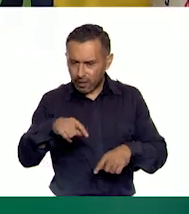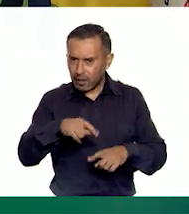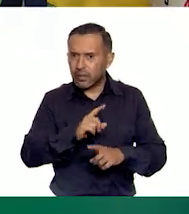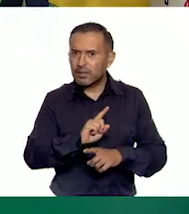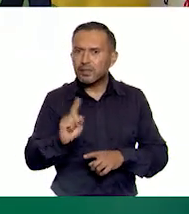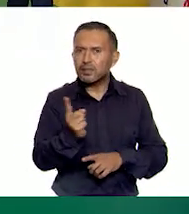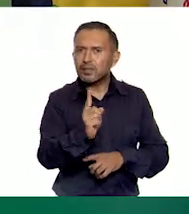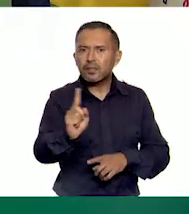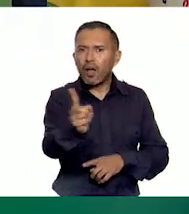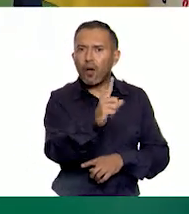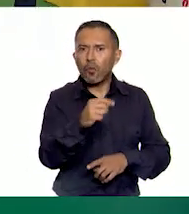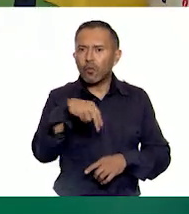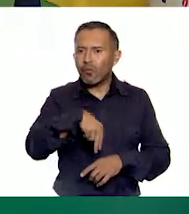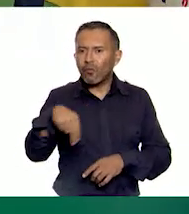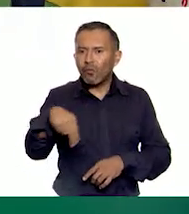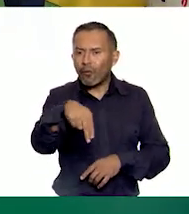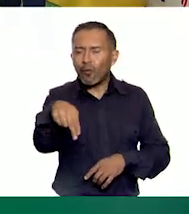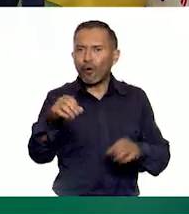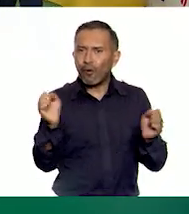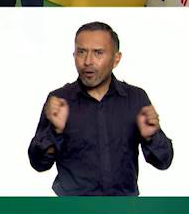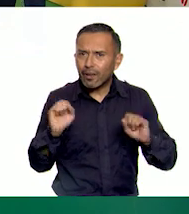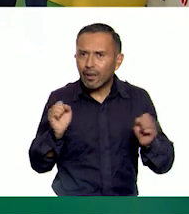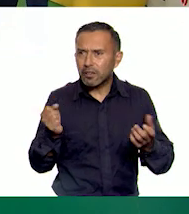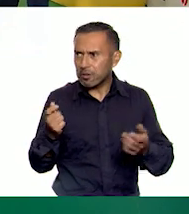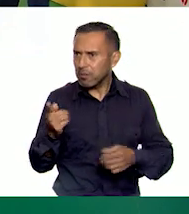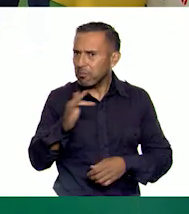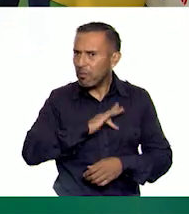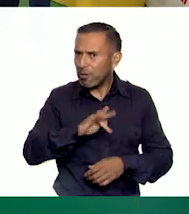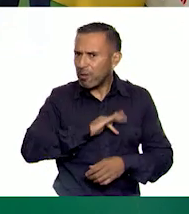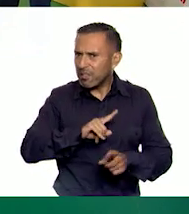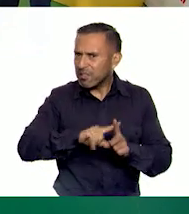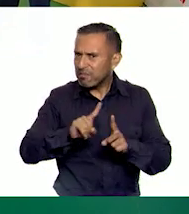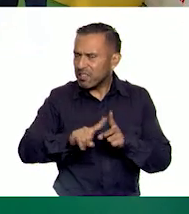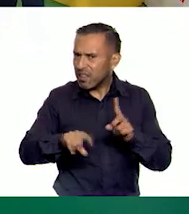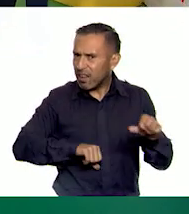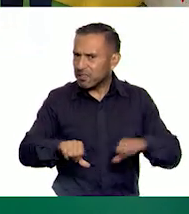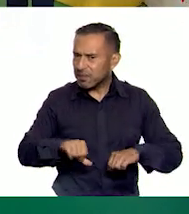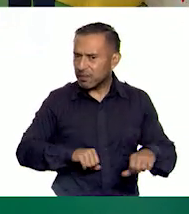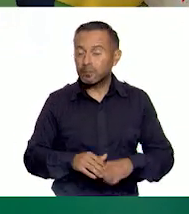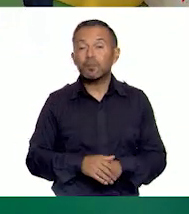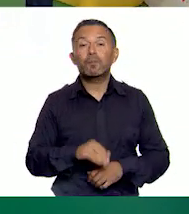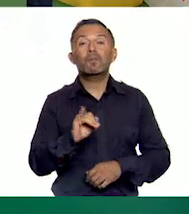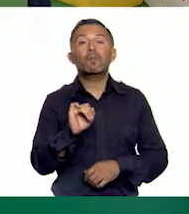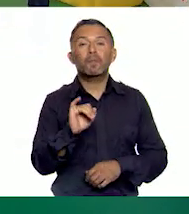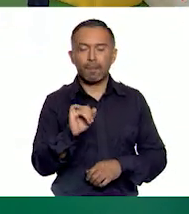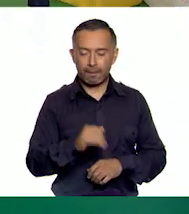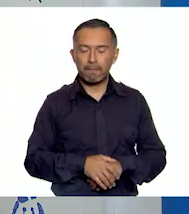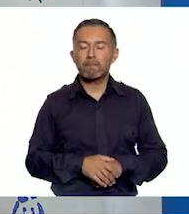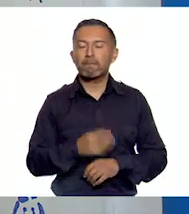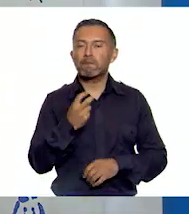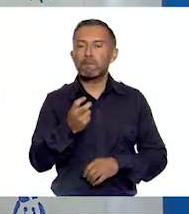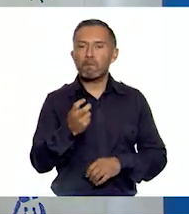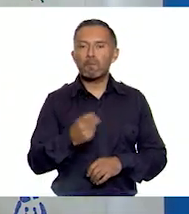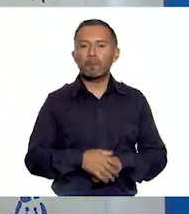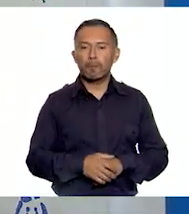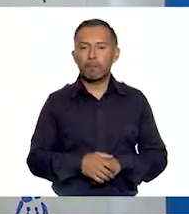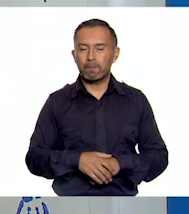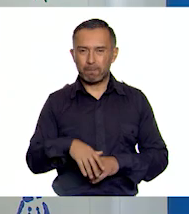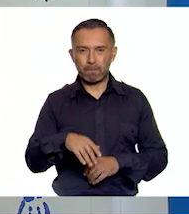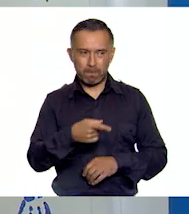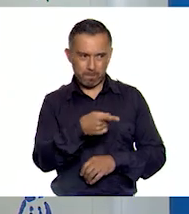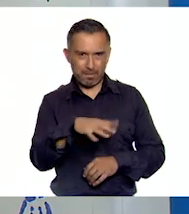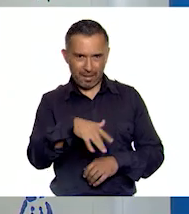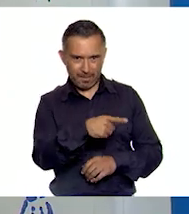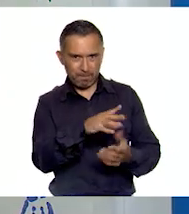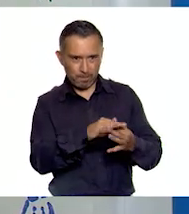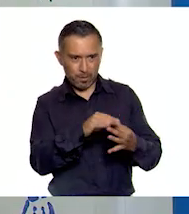correr, saltar con los pies juntos, ¿no? Podemos hacer muchísimas cosas. Efectivamente, en nuestro caso, como bien mencionas, pues no